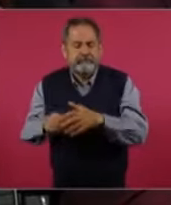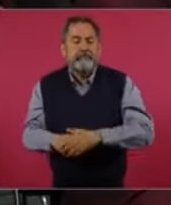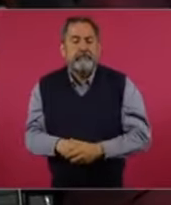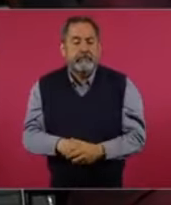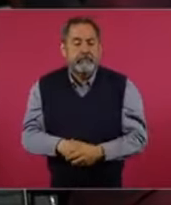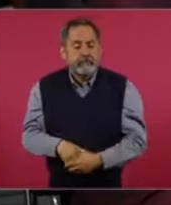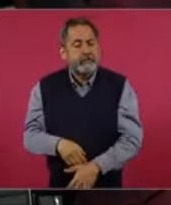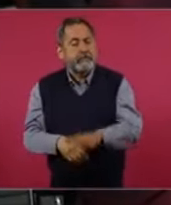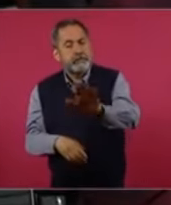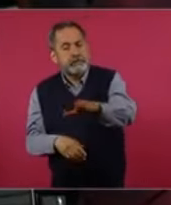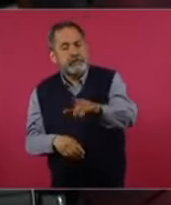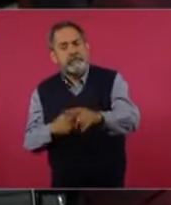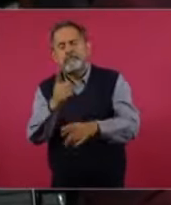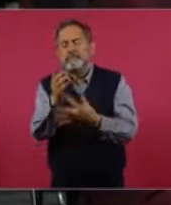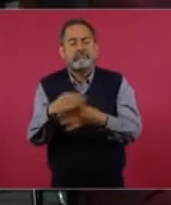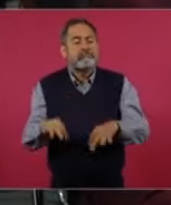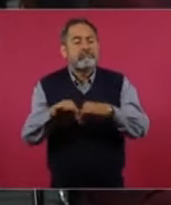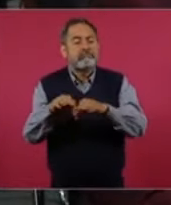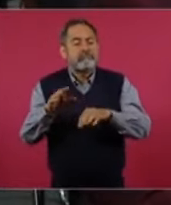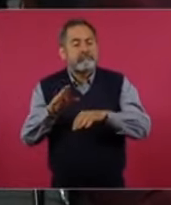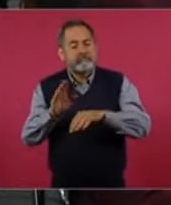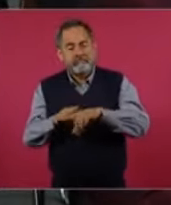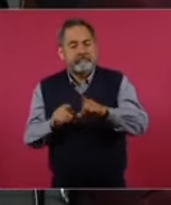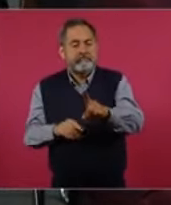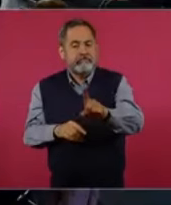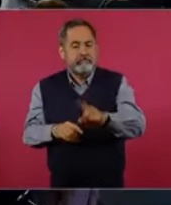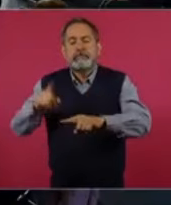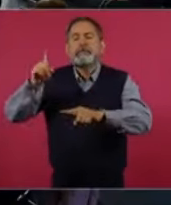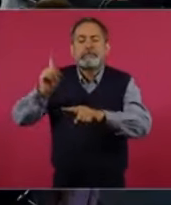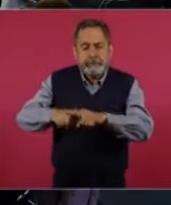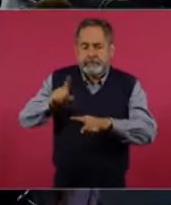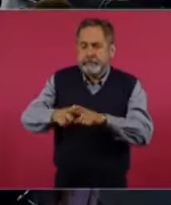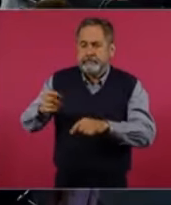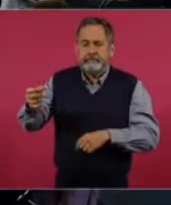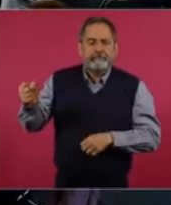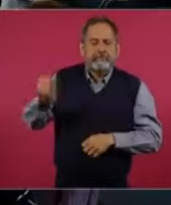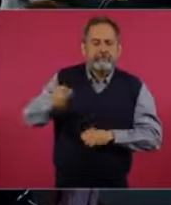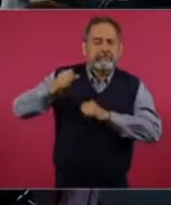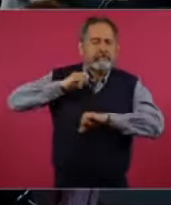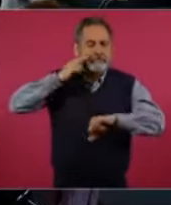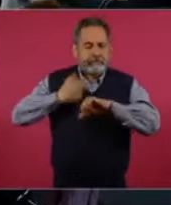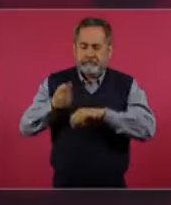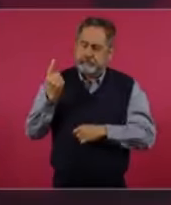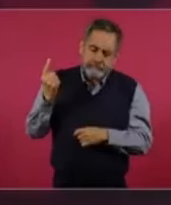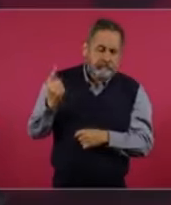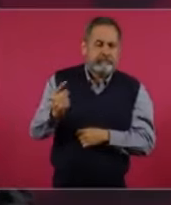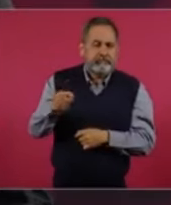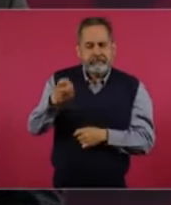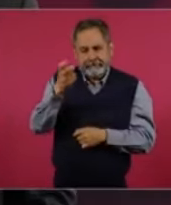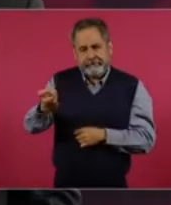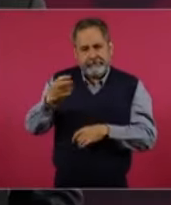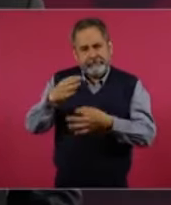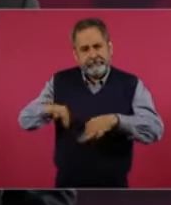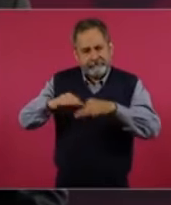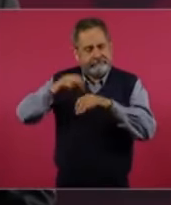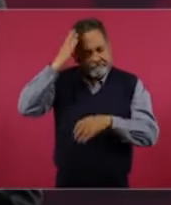Lo fundamental son quienes representan las instituciones,